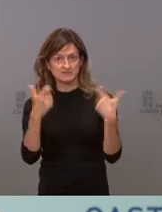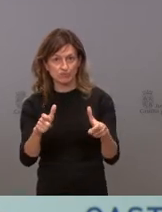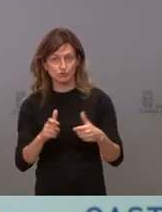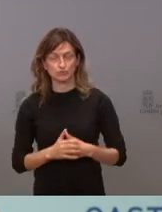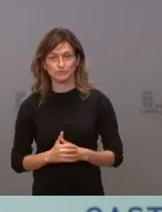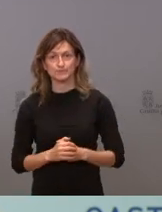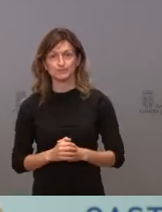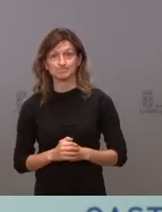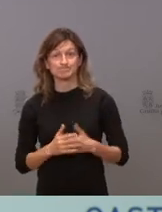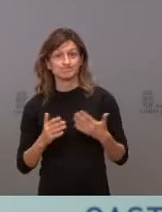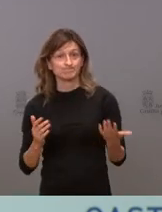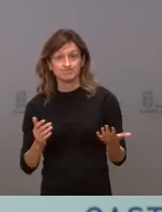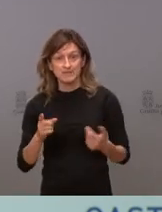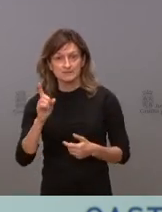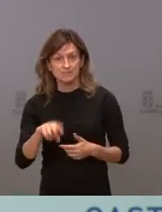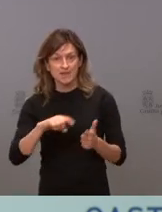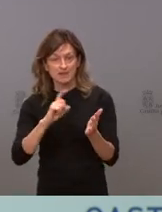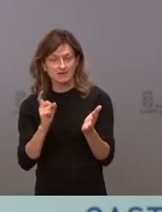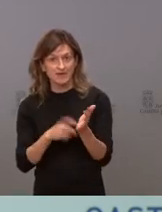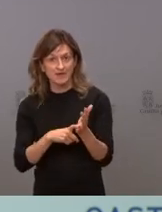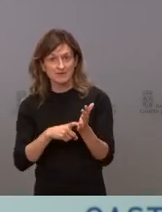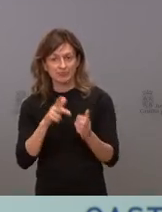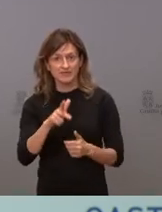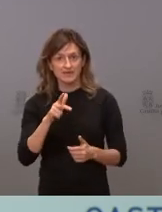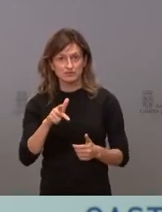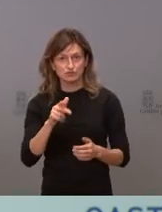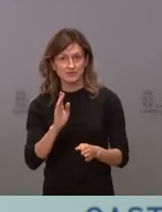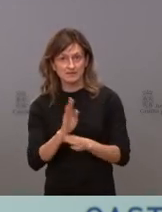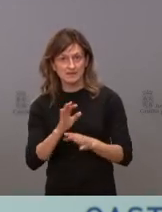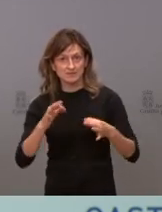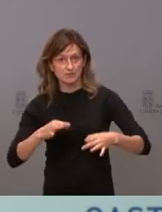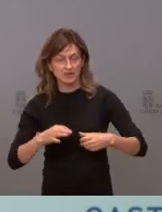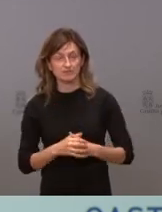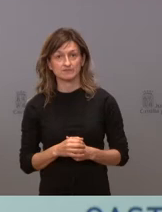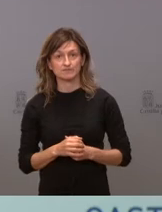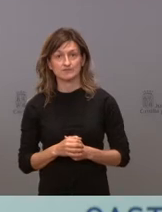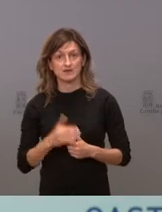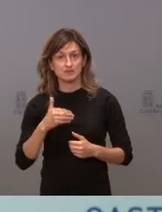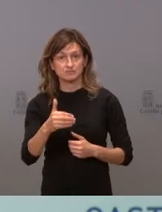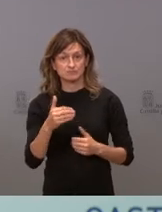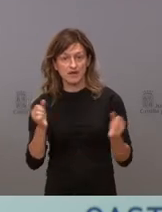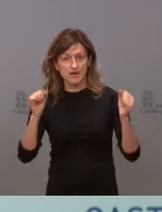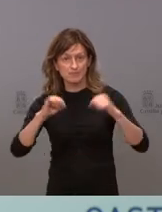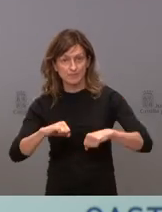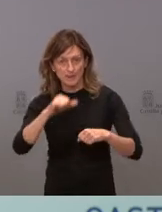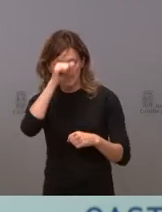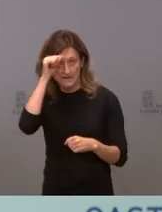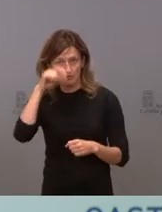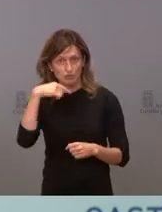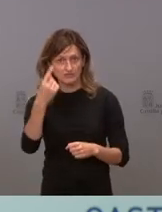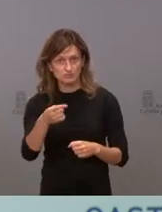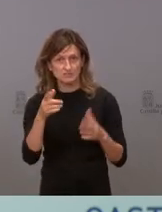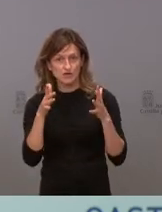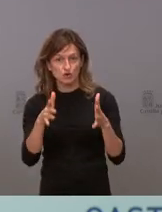y la ley de derechos y garantías, al final de la vida, que se aprobará a la vuelta del verano en nuestro